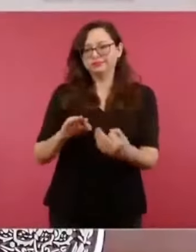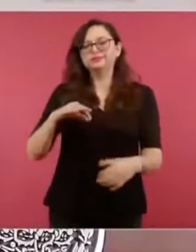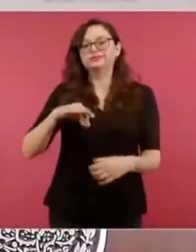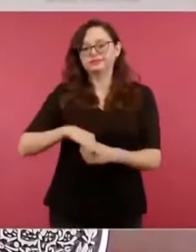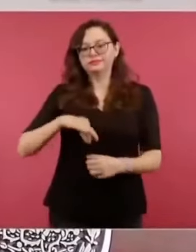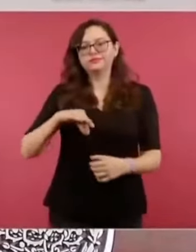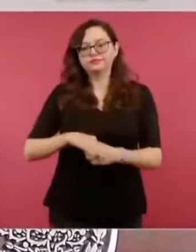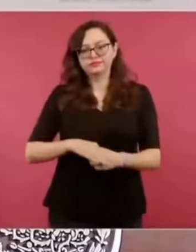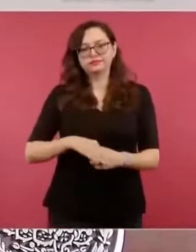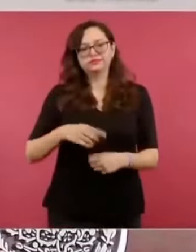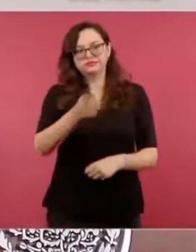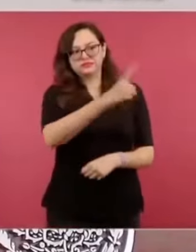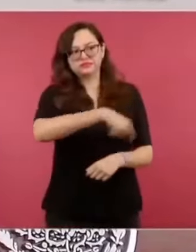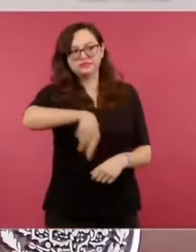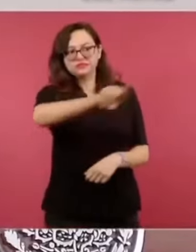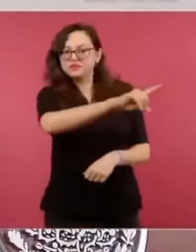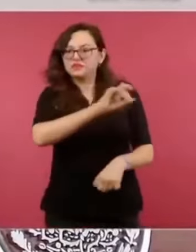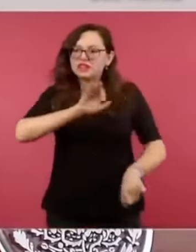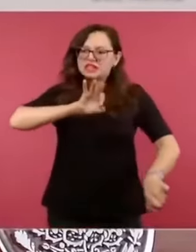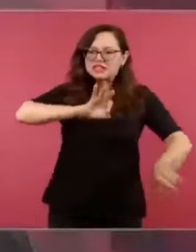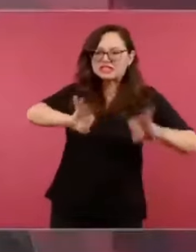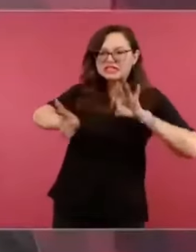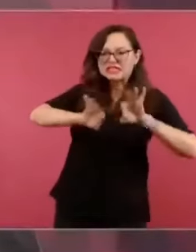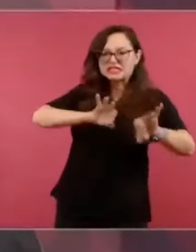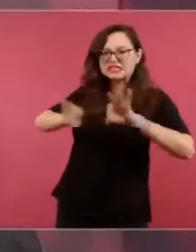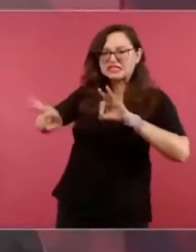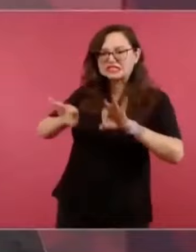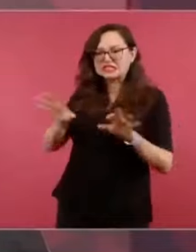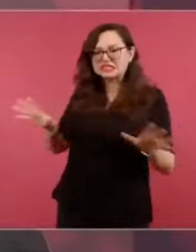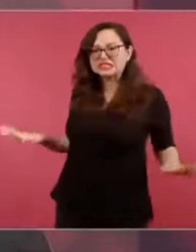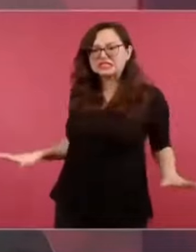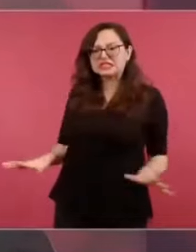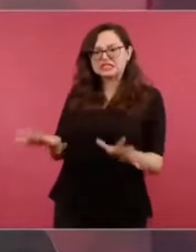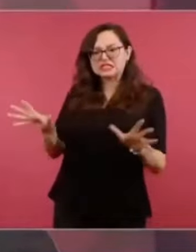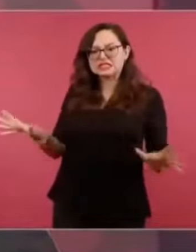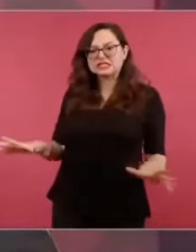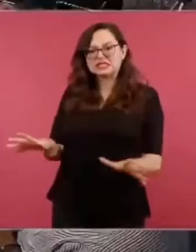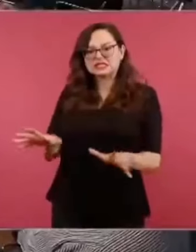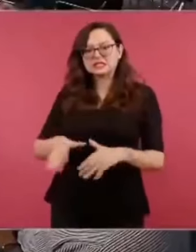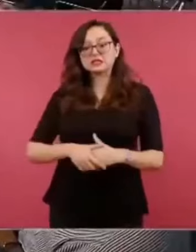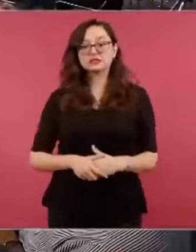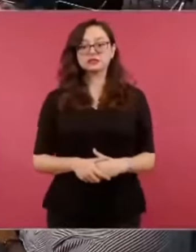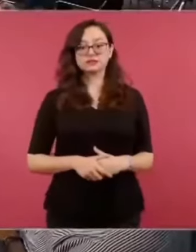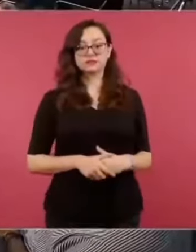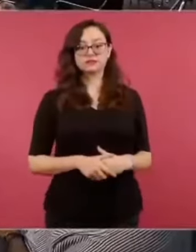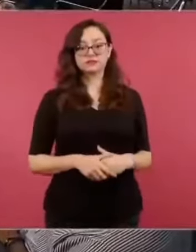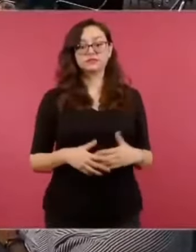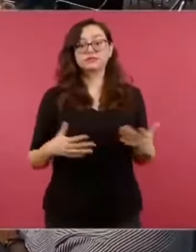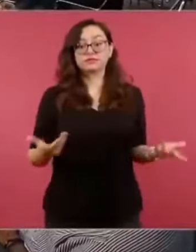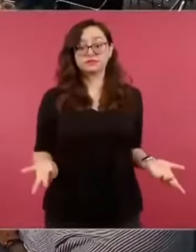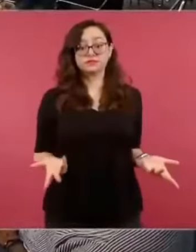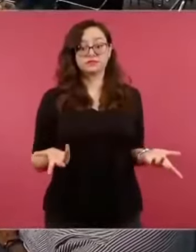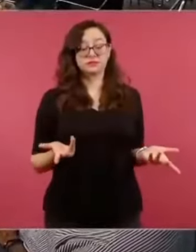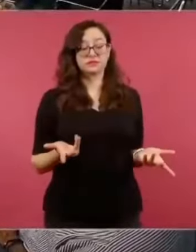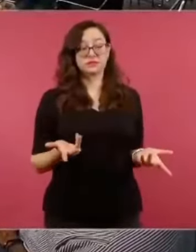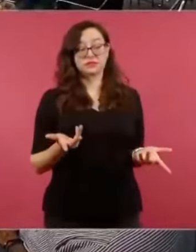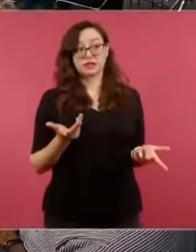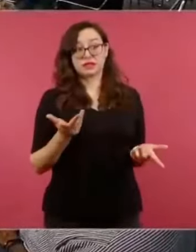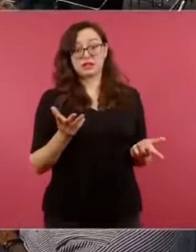están desesperados. ¿Incluida la liberación de los militares?